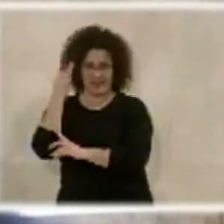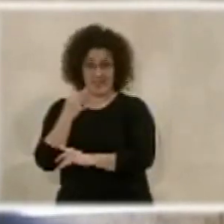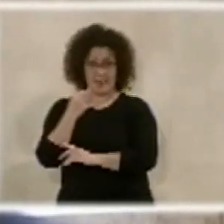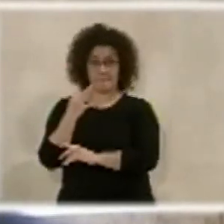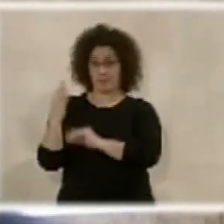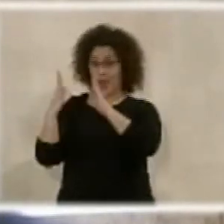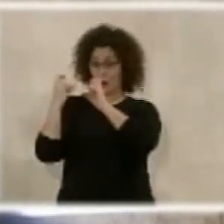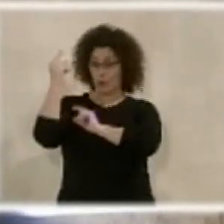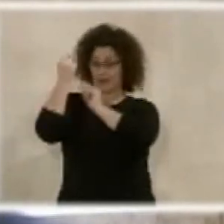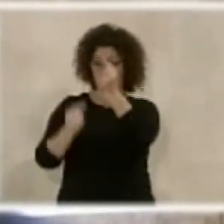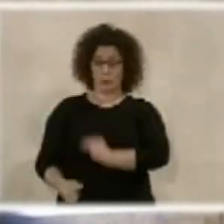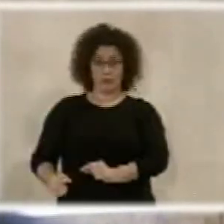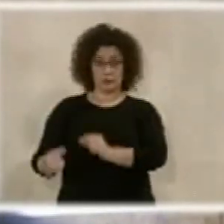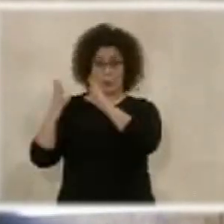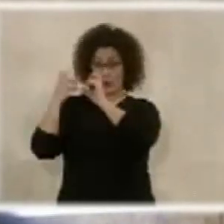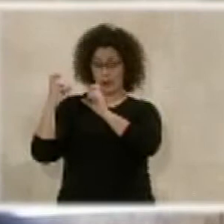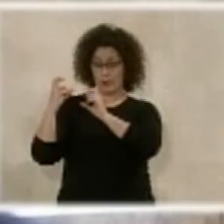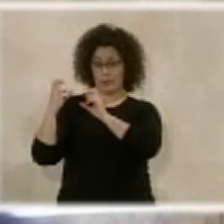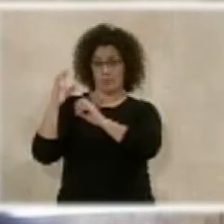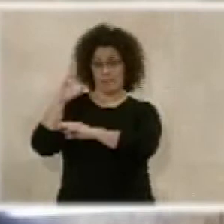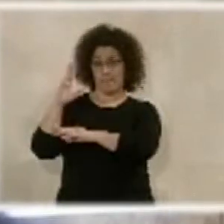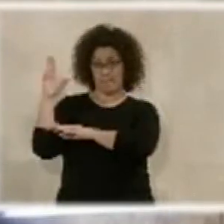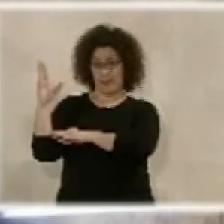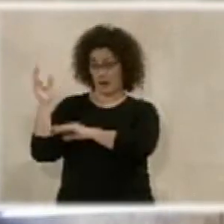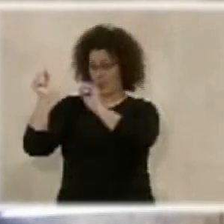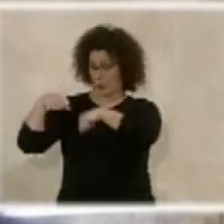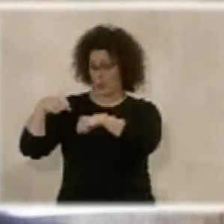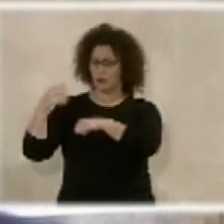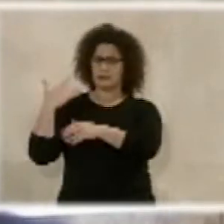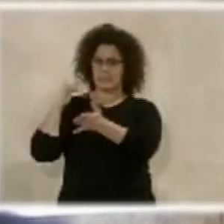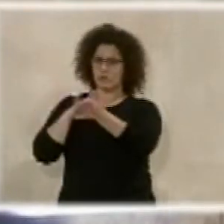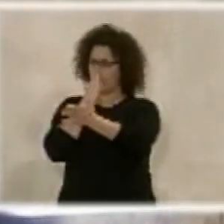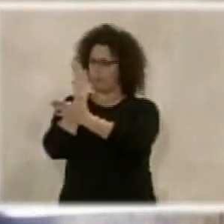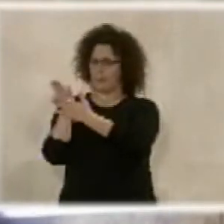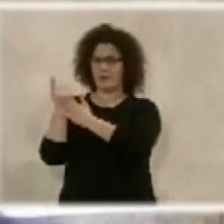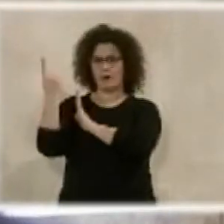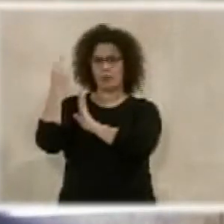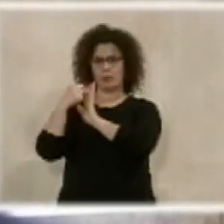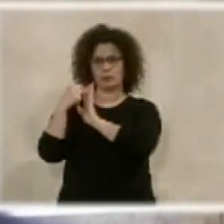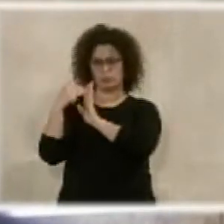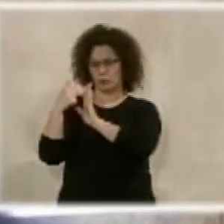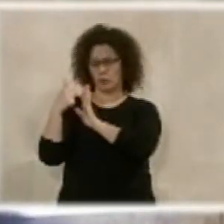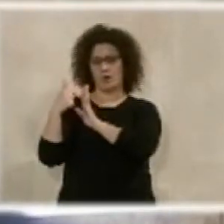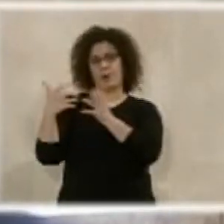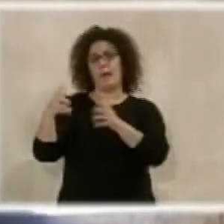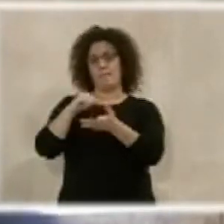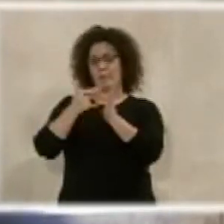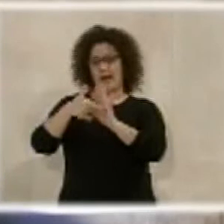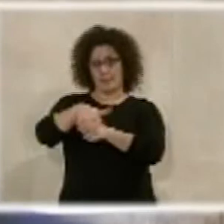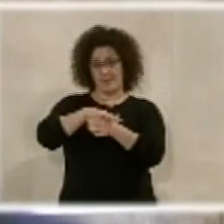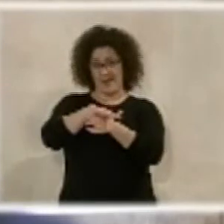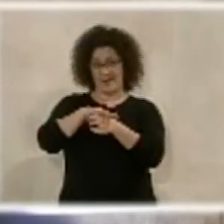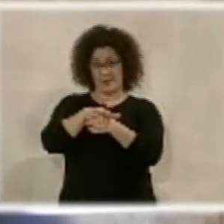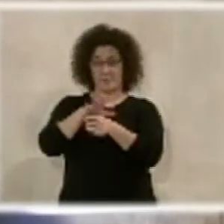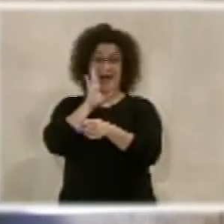que tenemos hecho con el Partido Popular ya propusimos en uno de los puntos que se planteara este plan de barrio al que he hecho antes